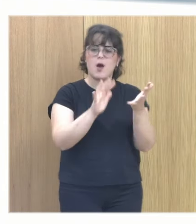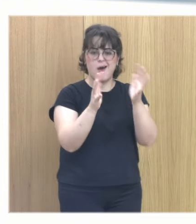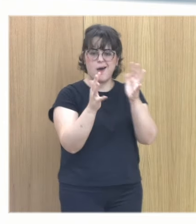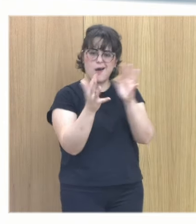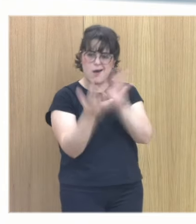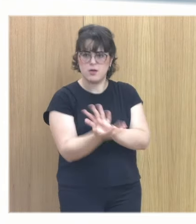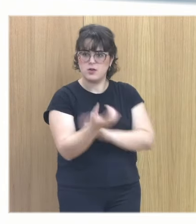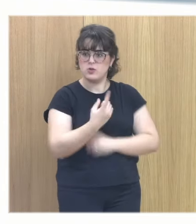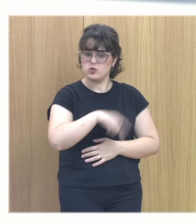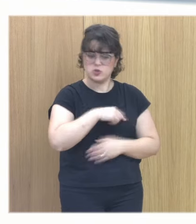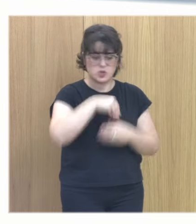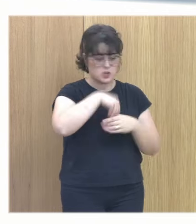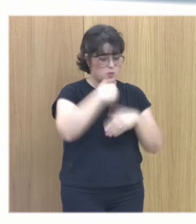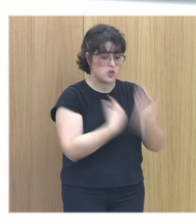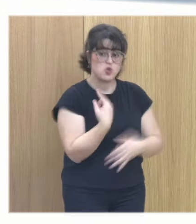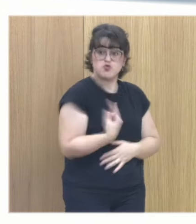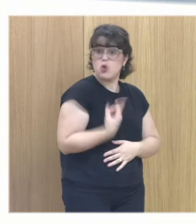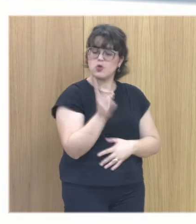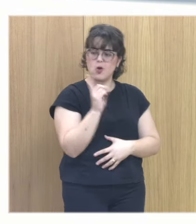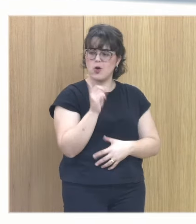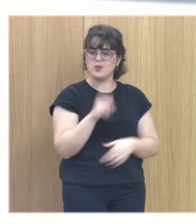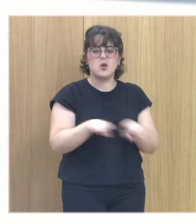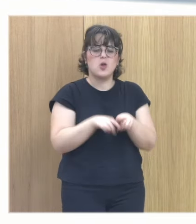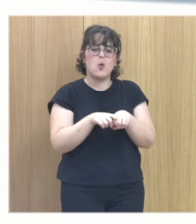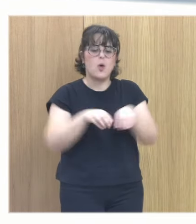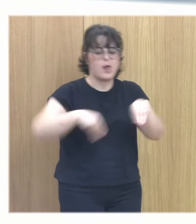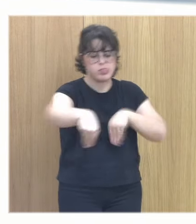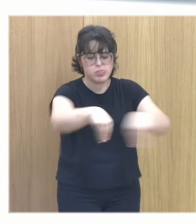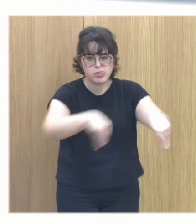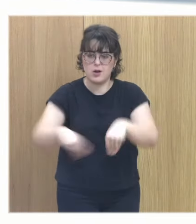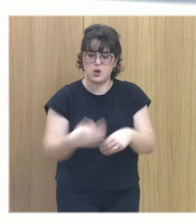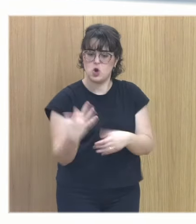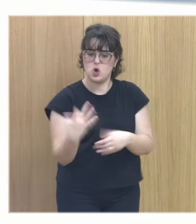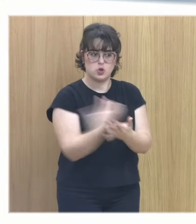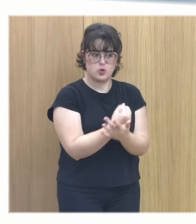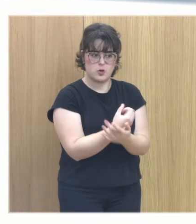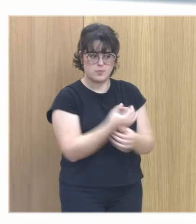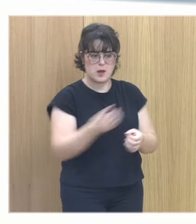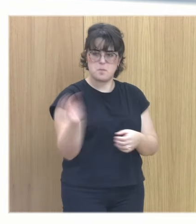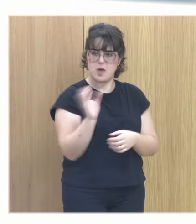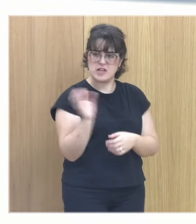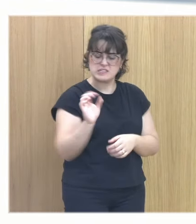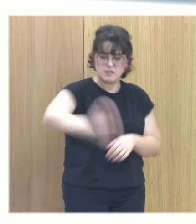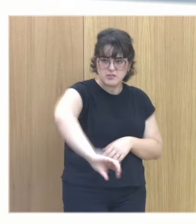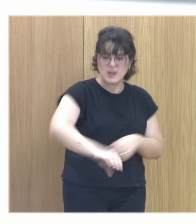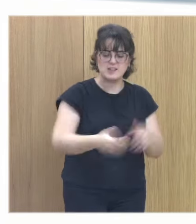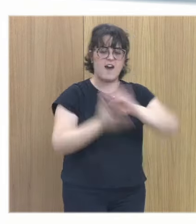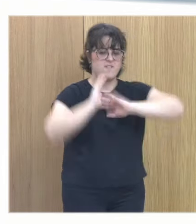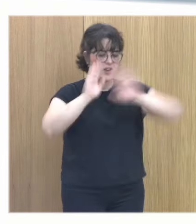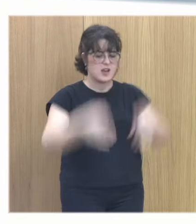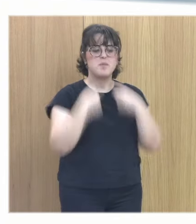no estamos solos en esto o sea esto es como el parchís o avanzamos todas las fichas juntas o perderemos la batalla siempre